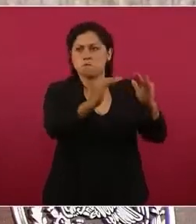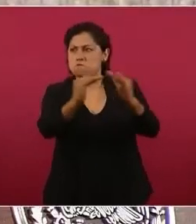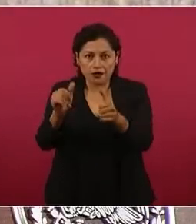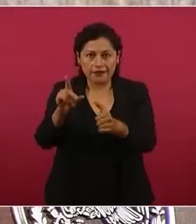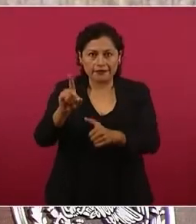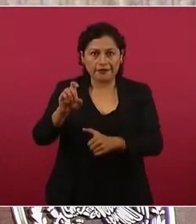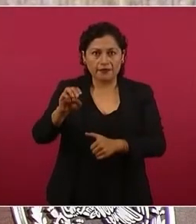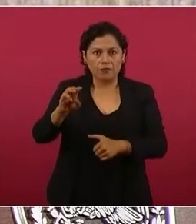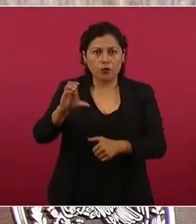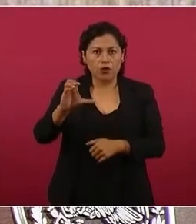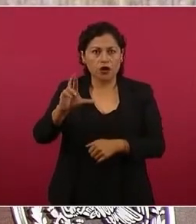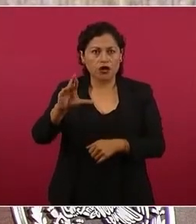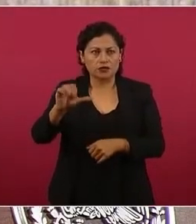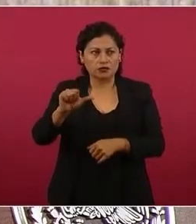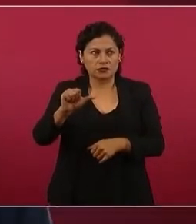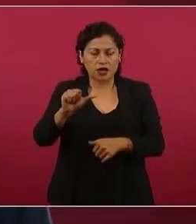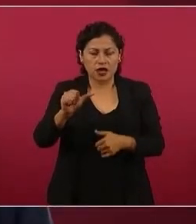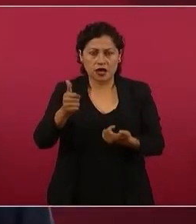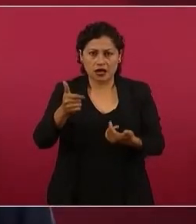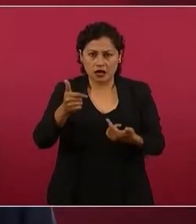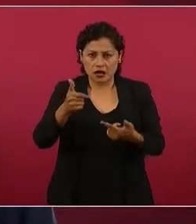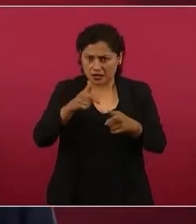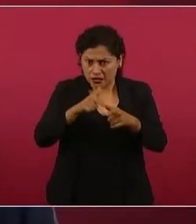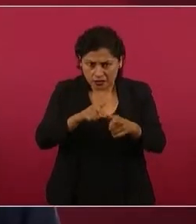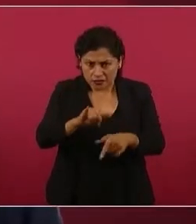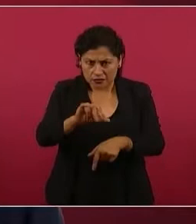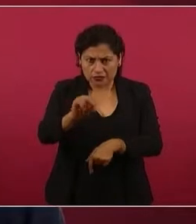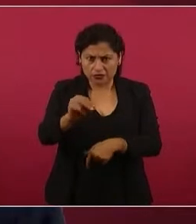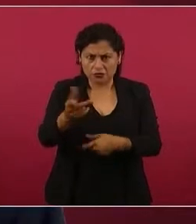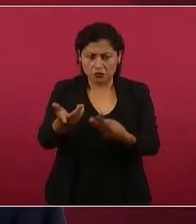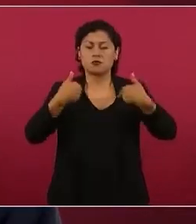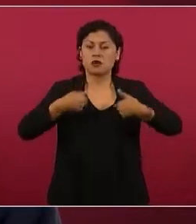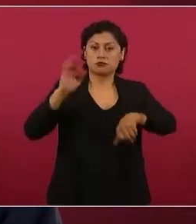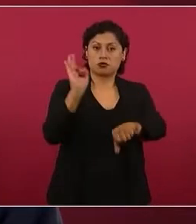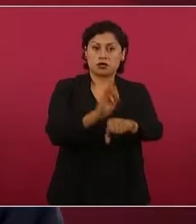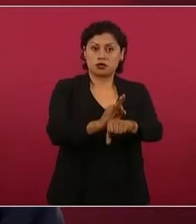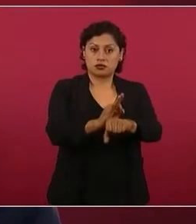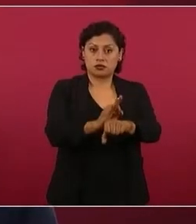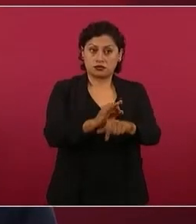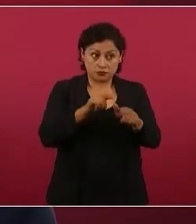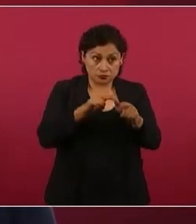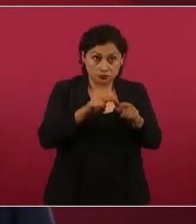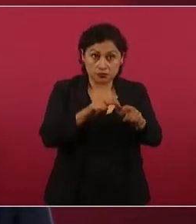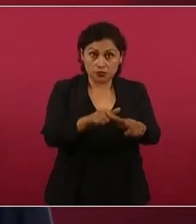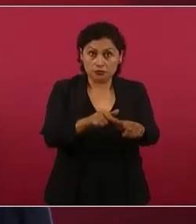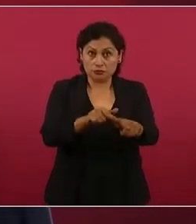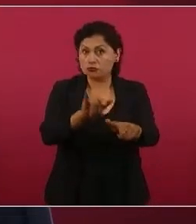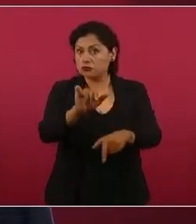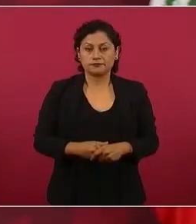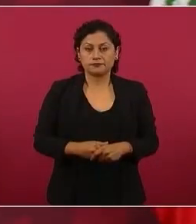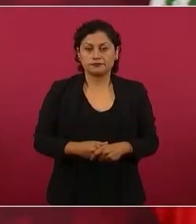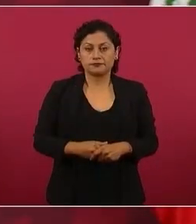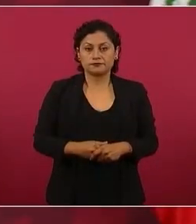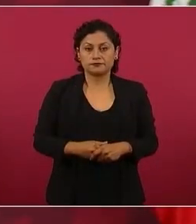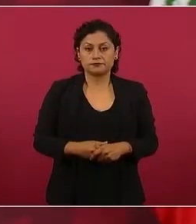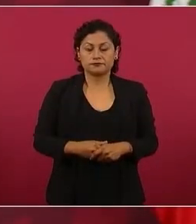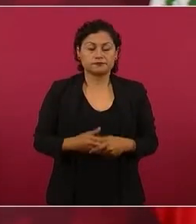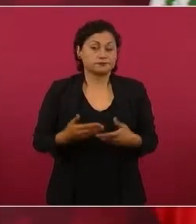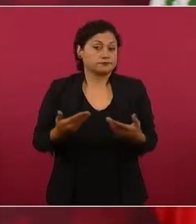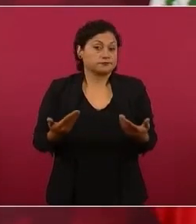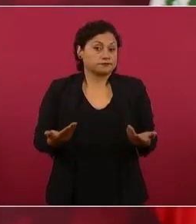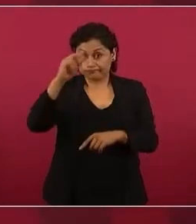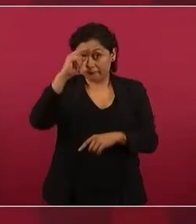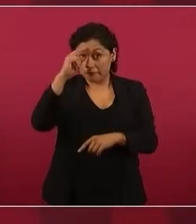de protección a los derechos humanos, de libertad de expresión. México